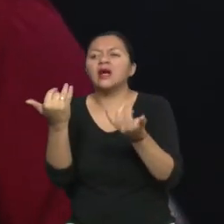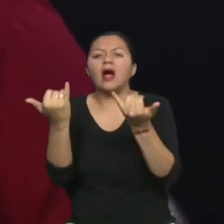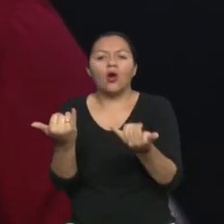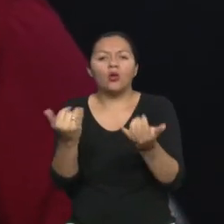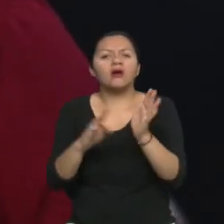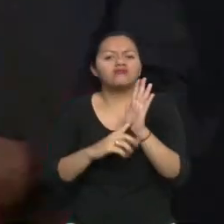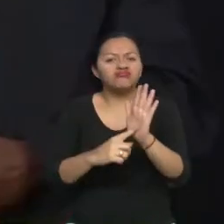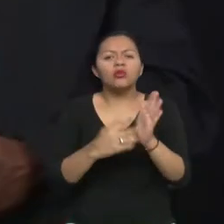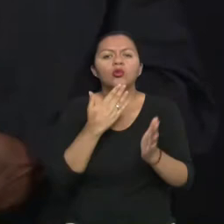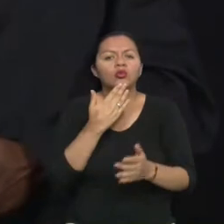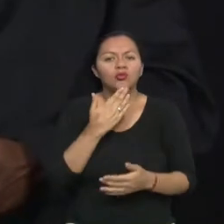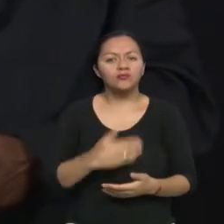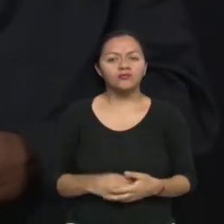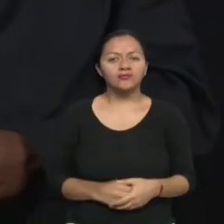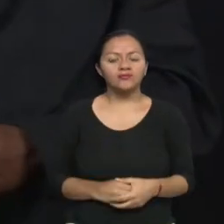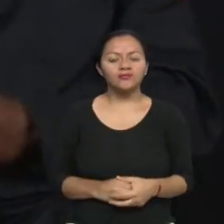haciendo?